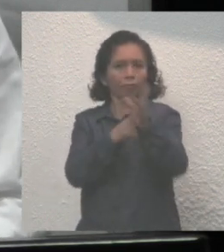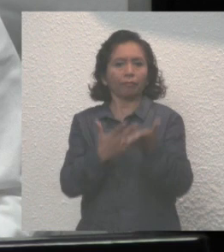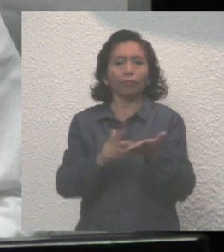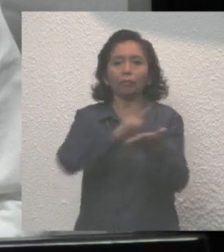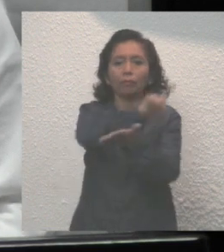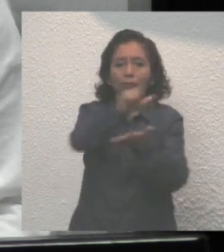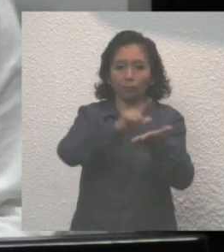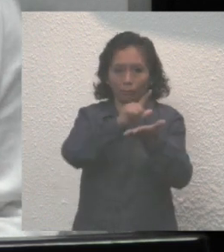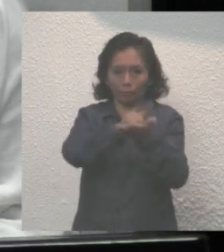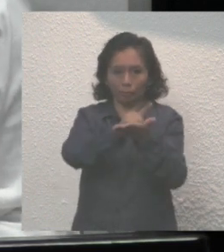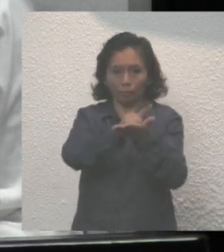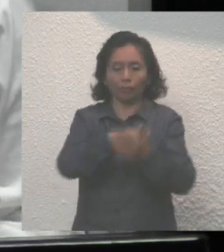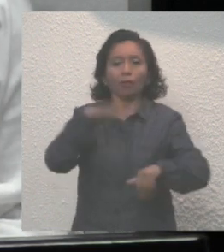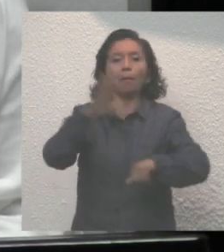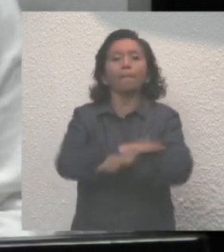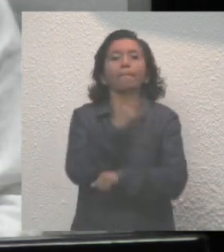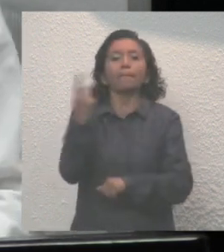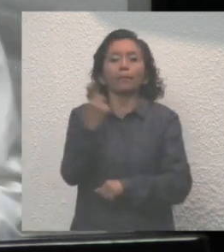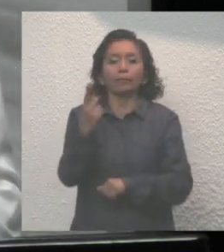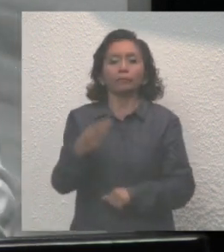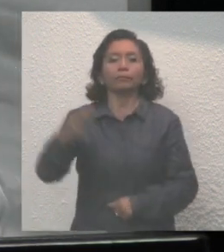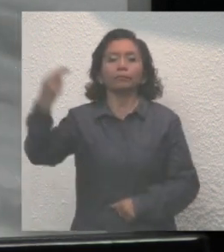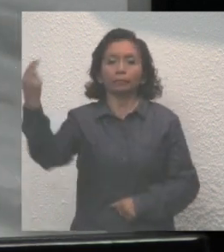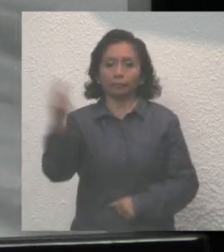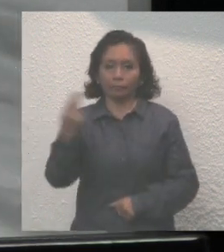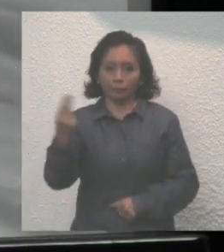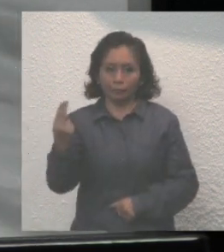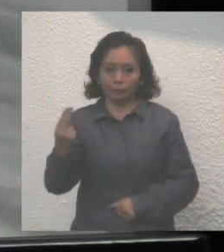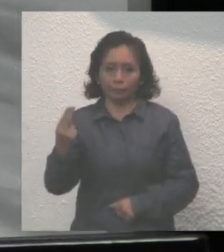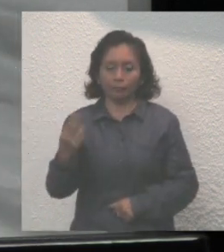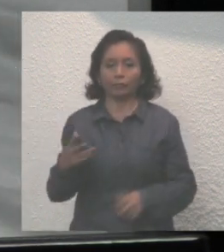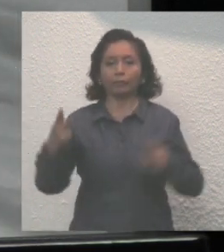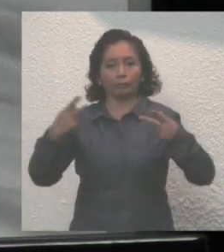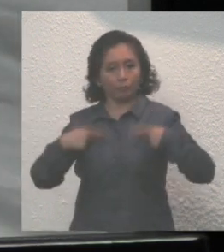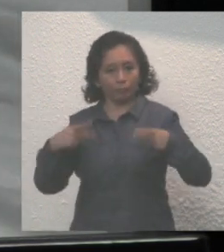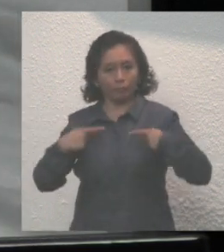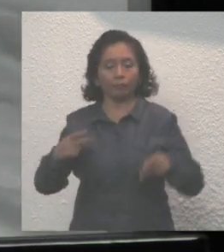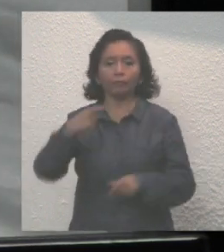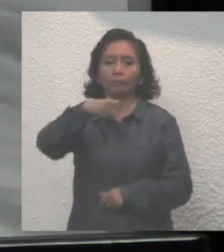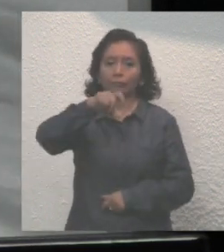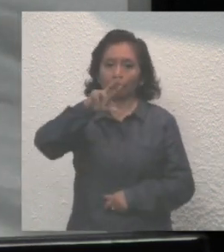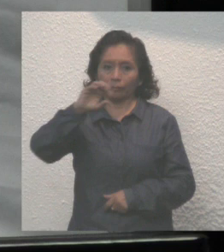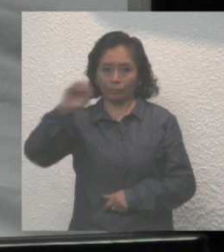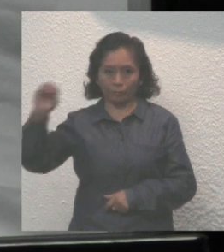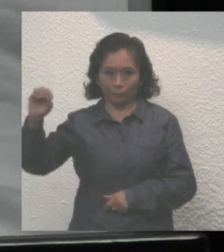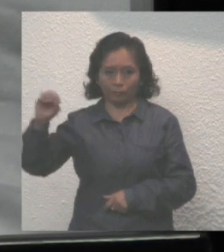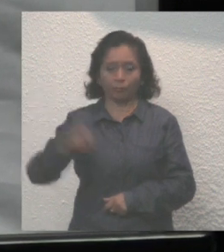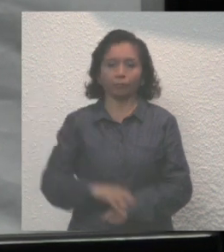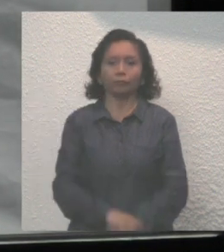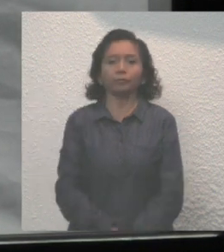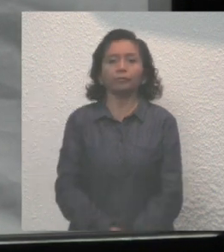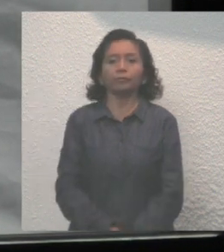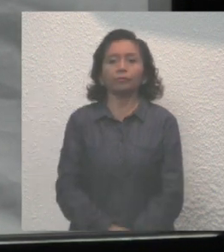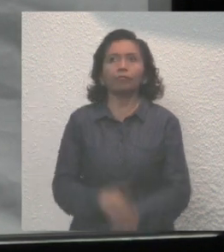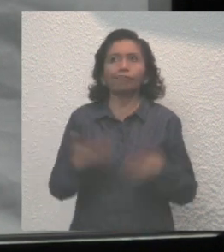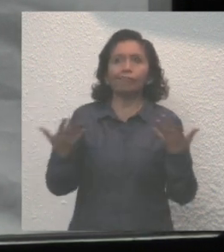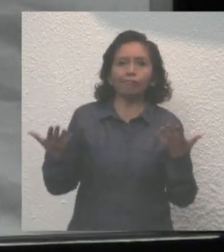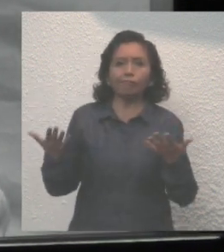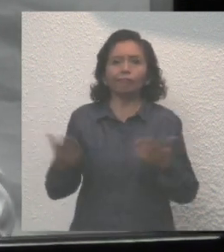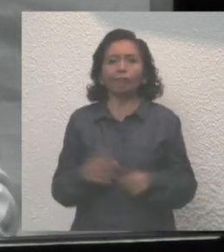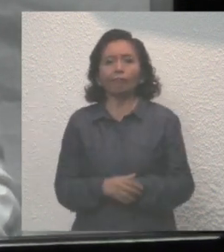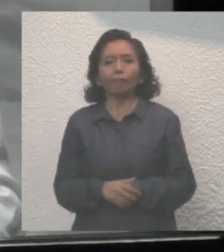legalidad, porque así lo exigen los ciudadanos quintanarroenses. han sido